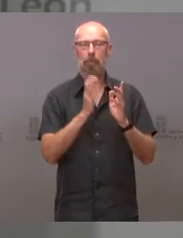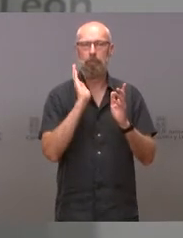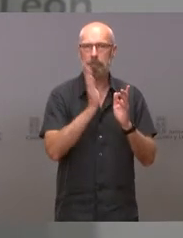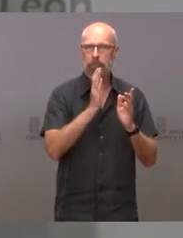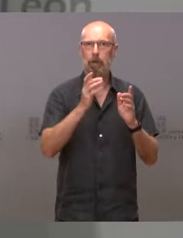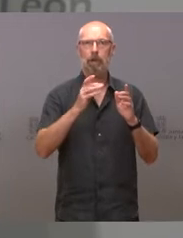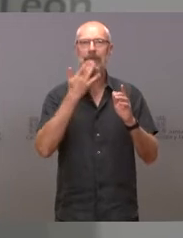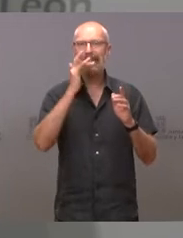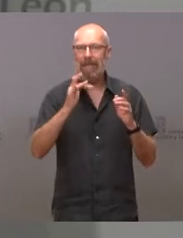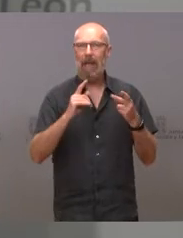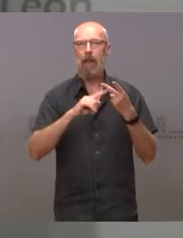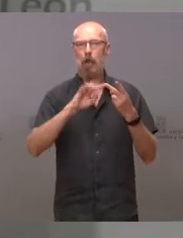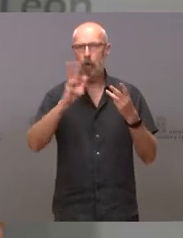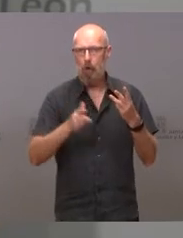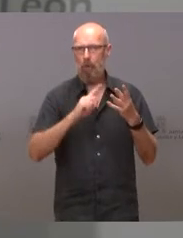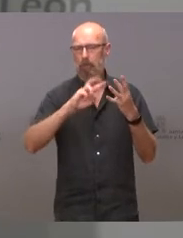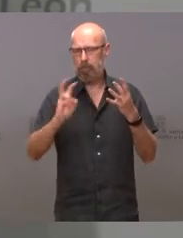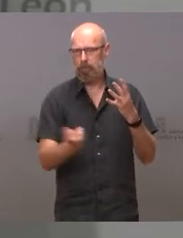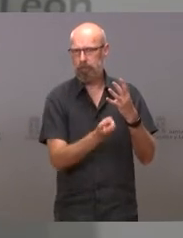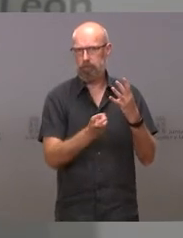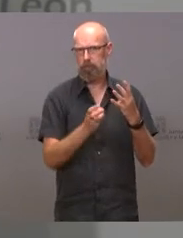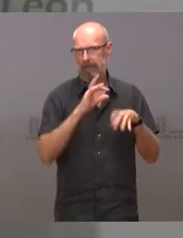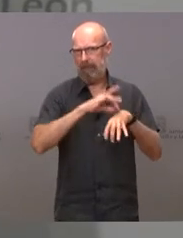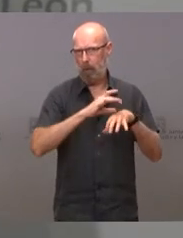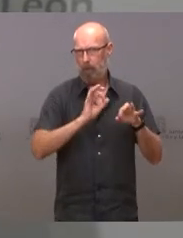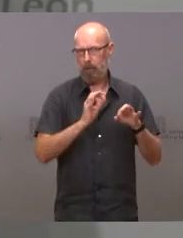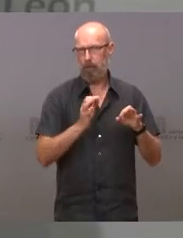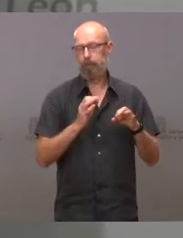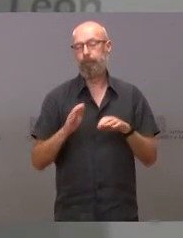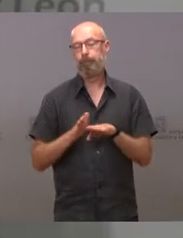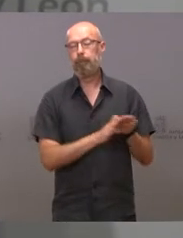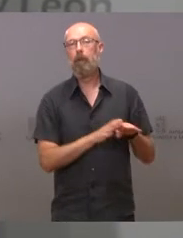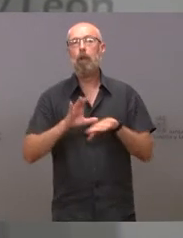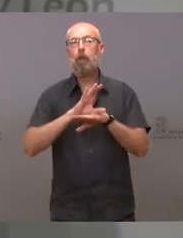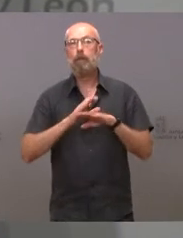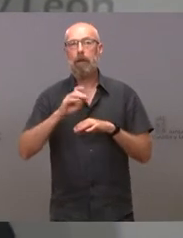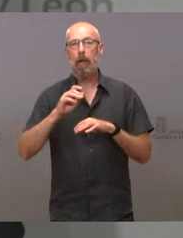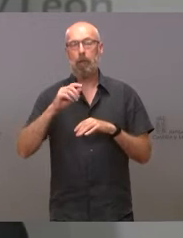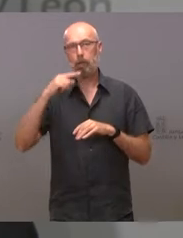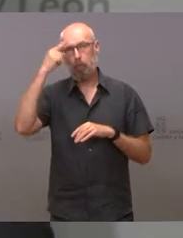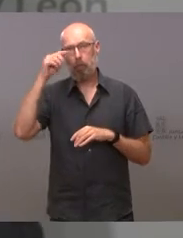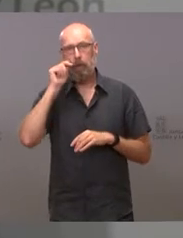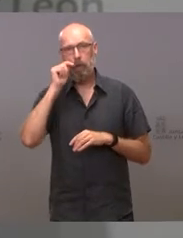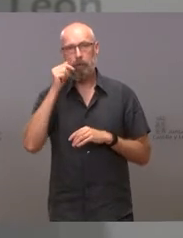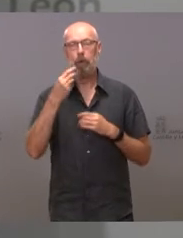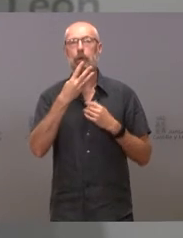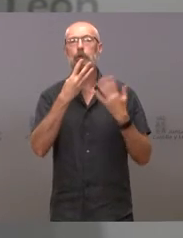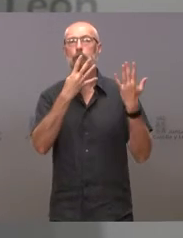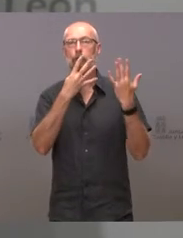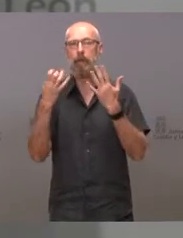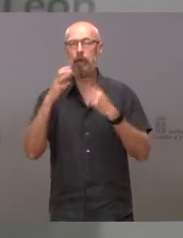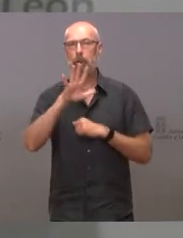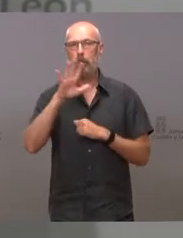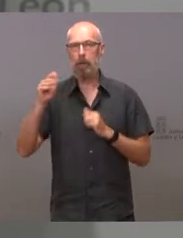rotura de cristales, robos, etc. La Consejería de Cultura y Turismo destina 955.000 euros